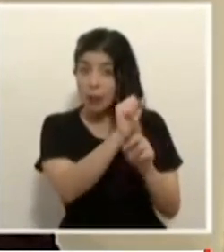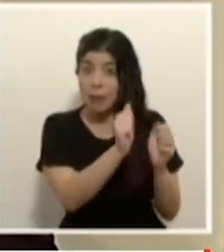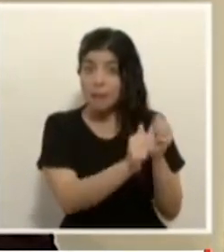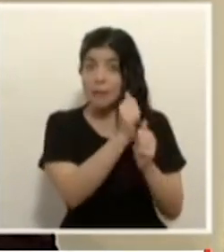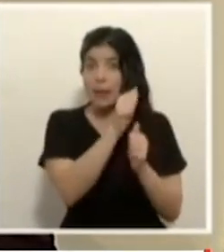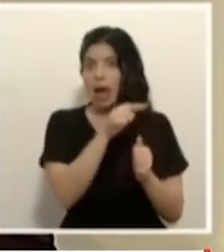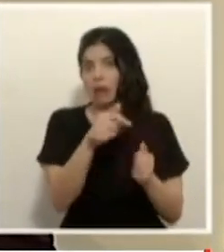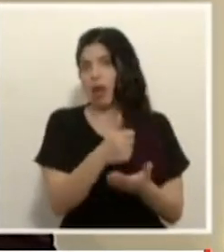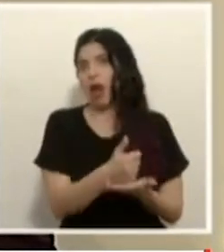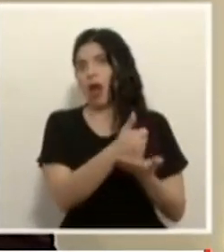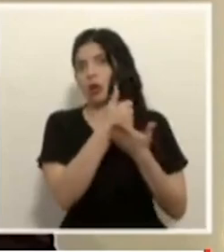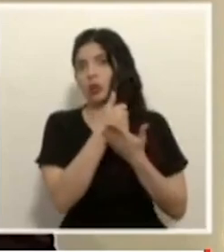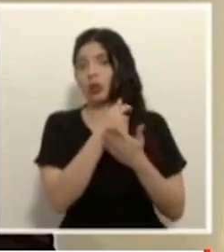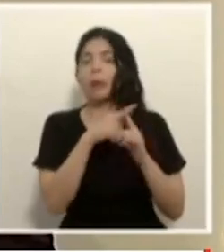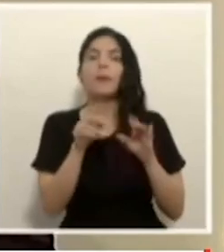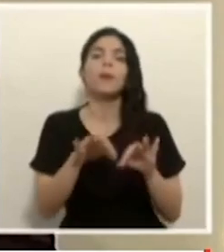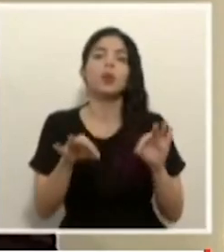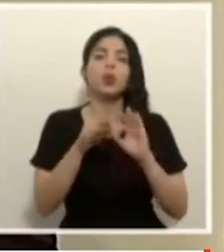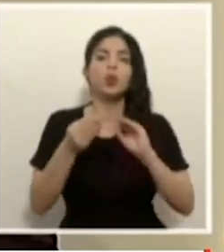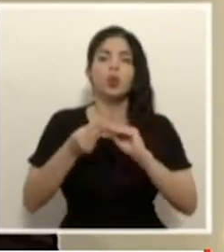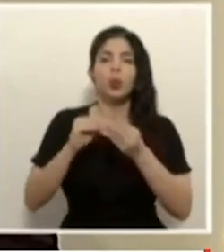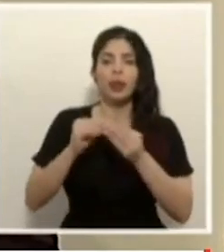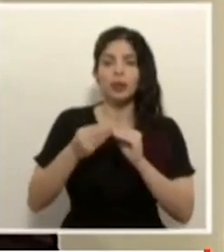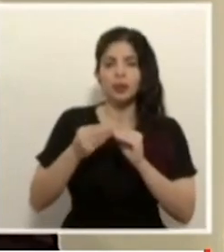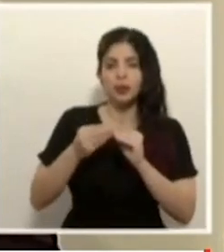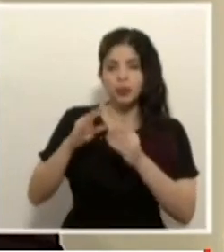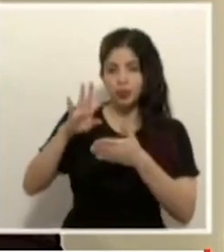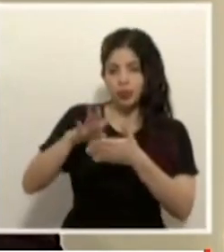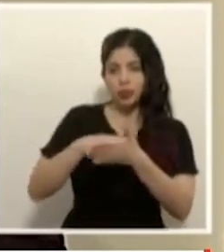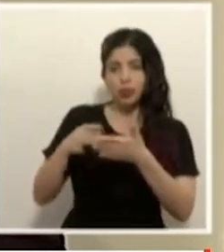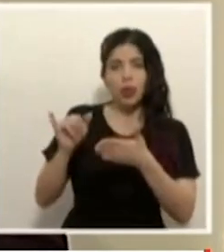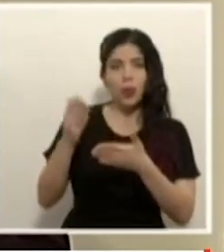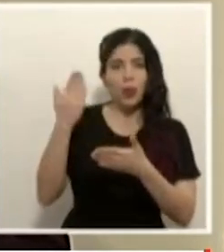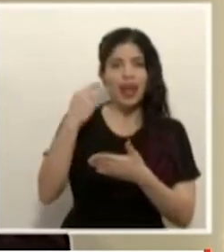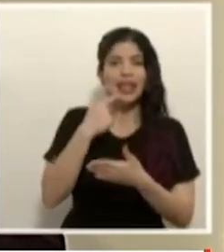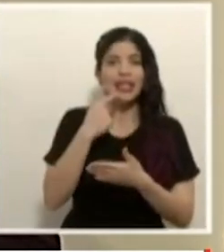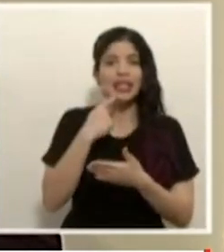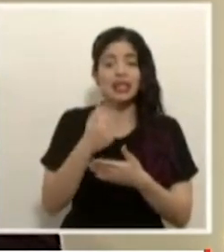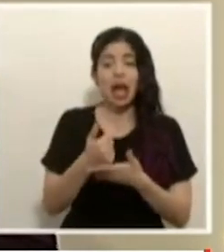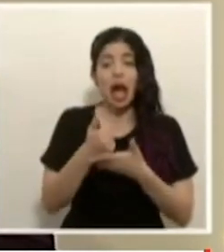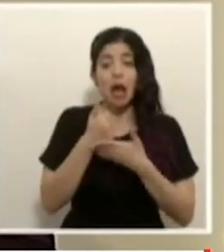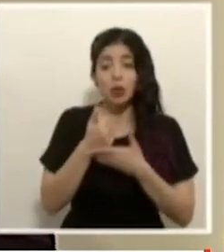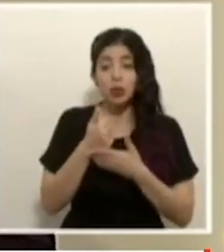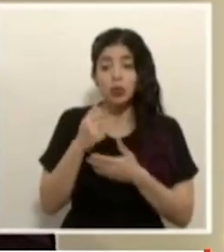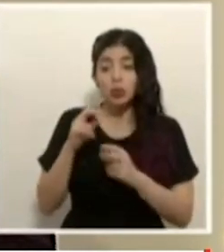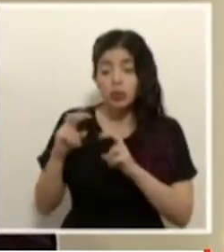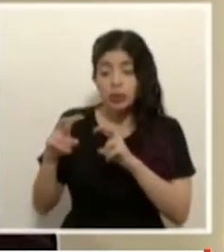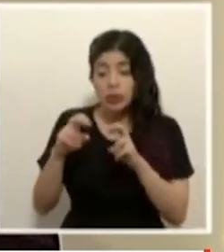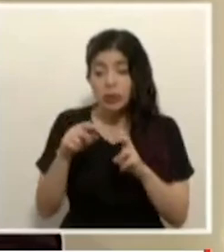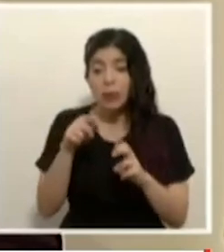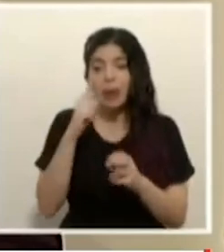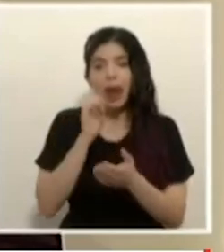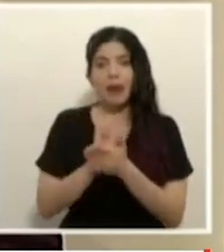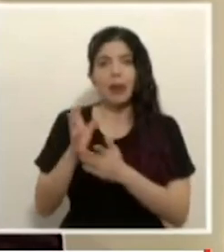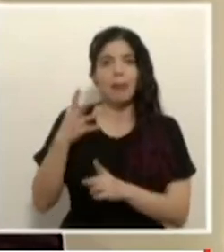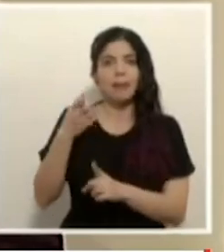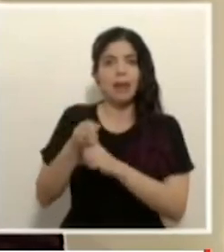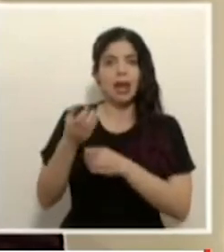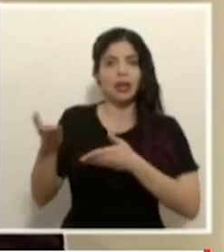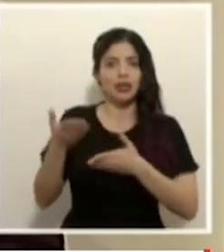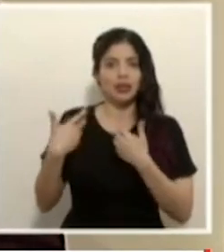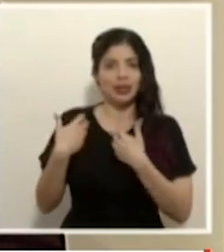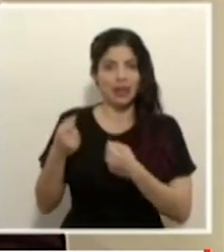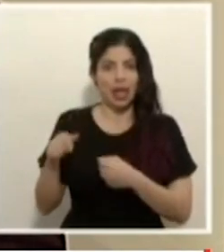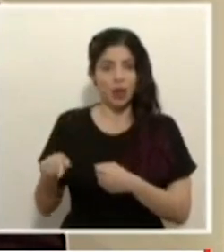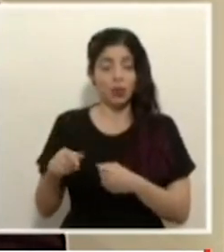pero lo más importante acá también son las cifras los parámetros de como indicaba anteriormente trazabilidad de oportunidad de impacto en los servicios de salud y con respecto al